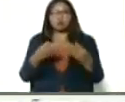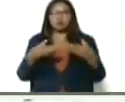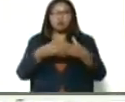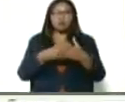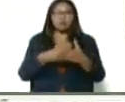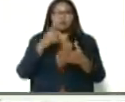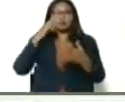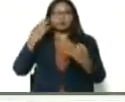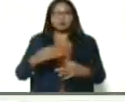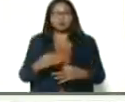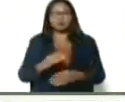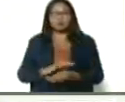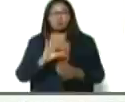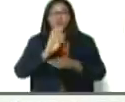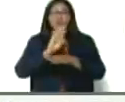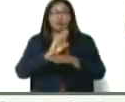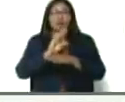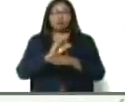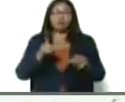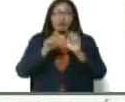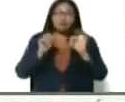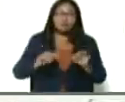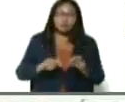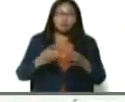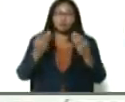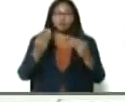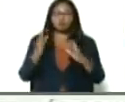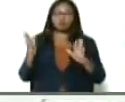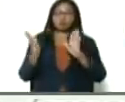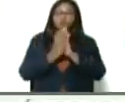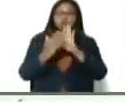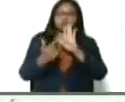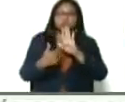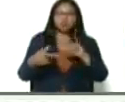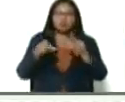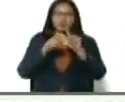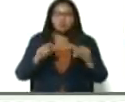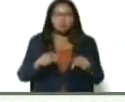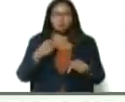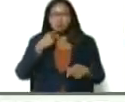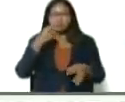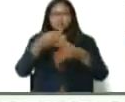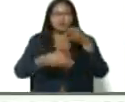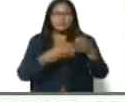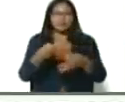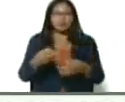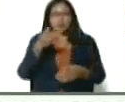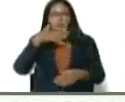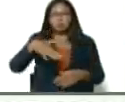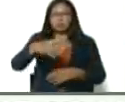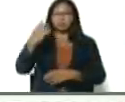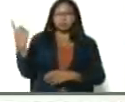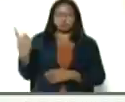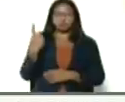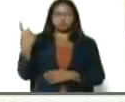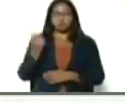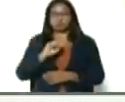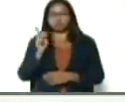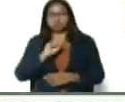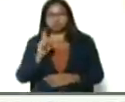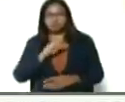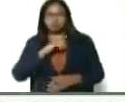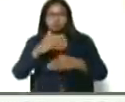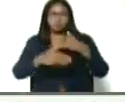de seguridad, protección civil, porque como usted lo dice, son muchos frentes, y como siempre decimos, el pueblo no está solo, nos hemos venido,